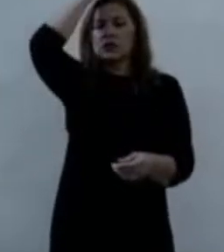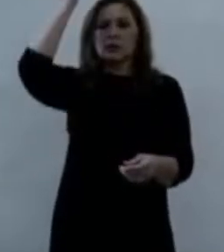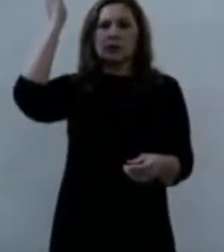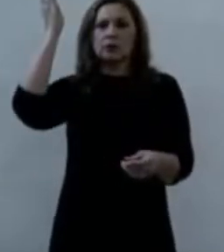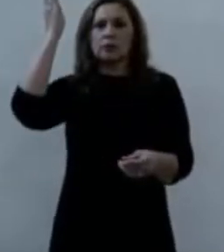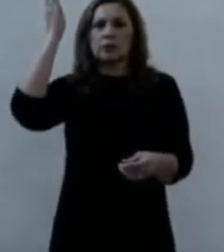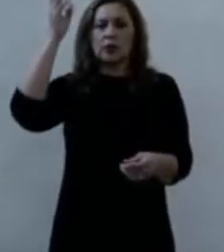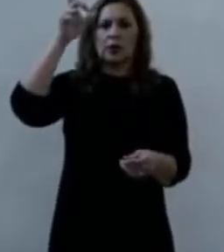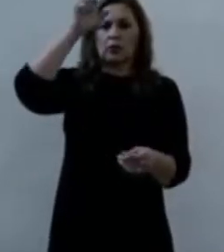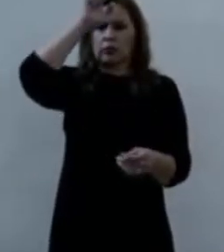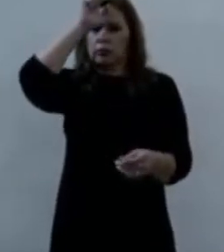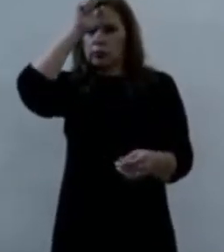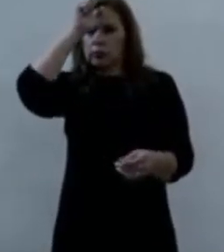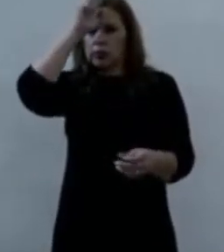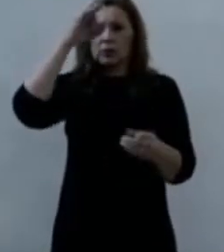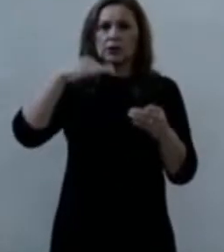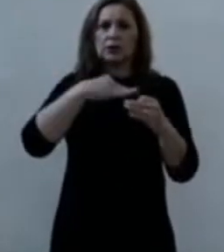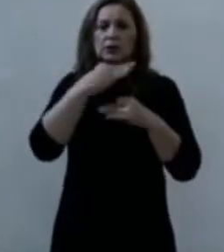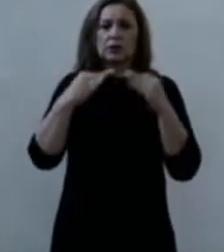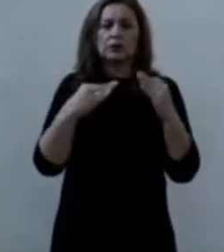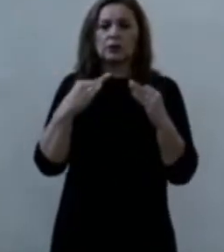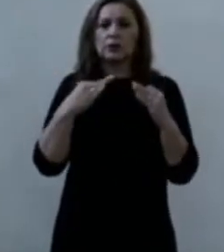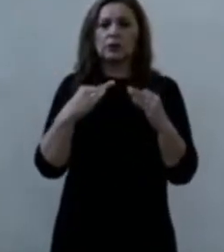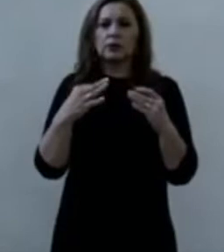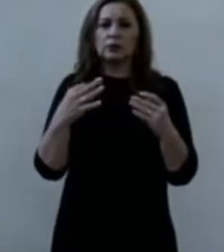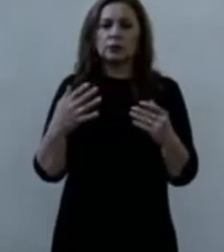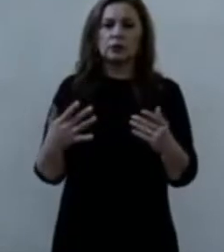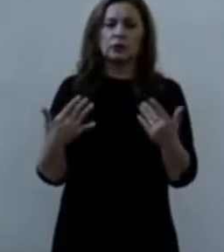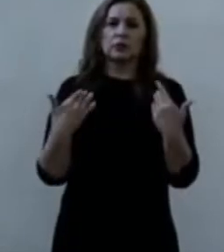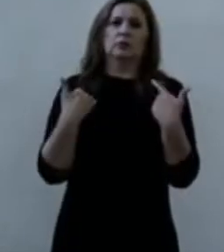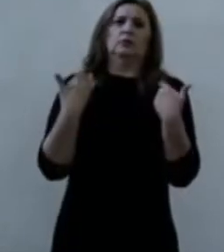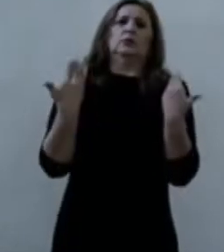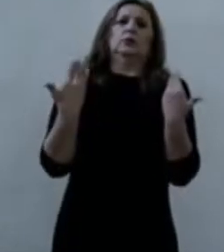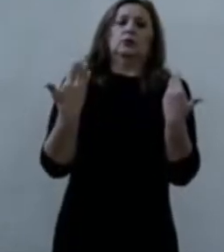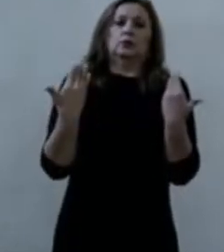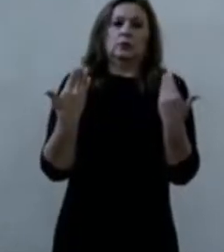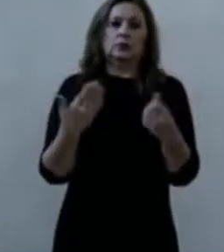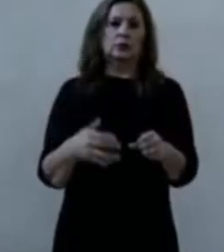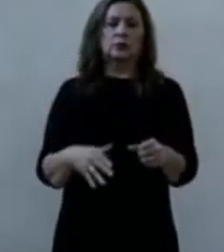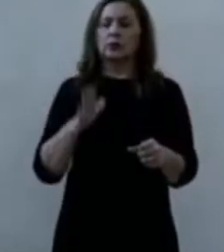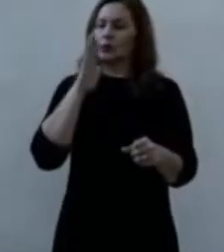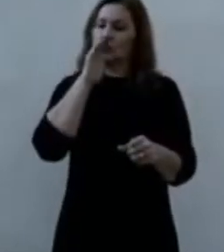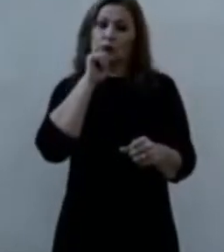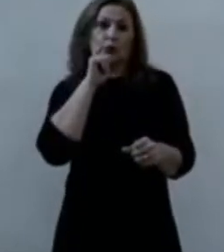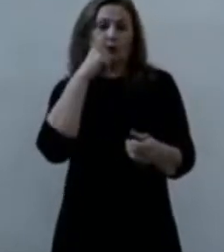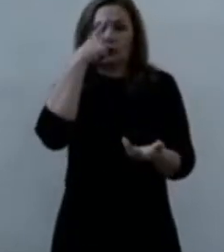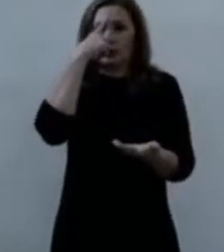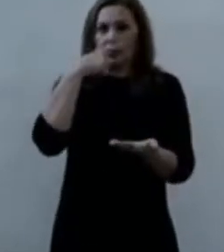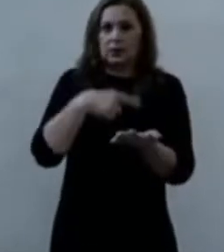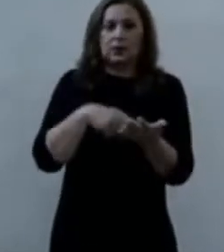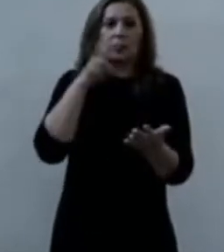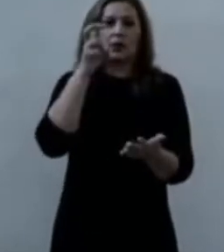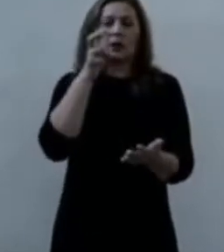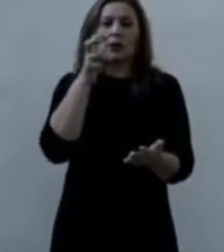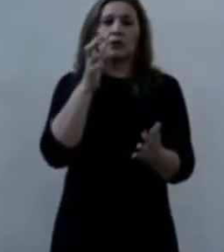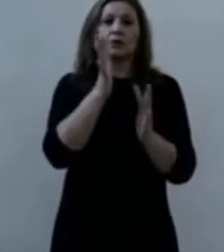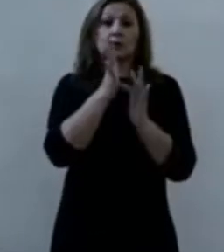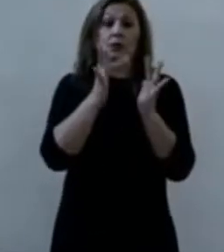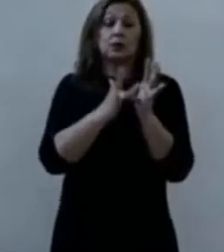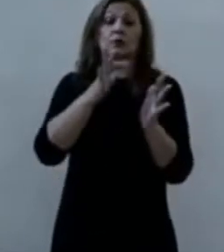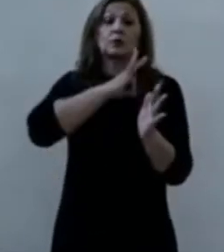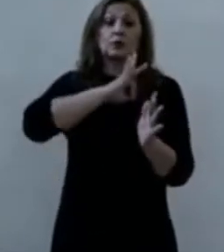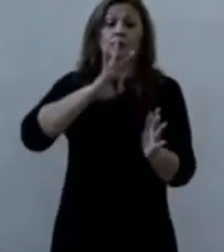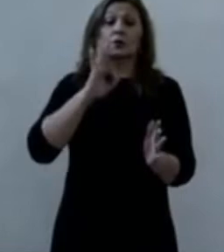e impresionados, muchos no podían creer, porque